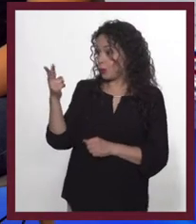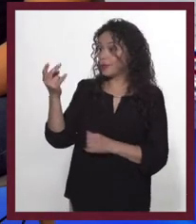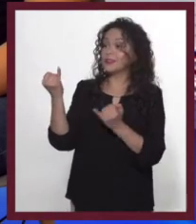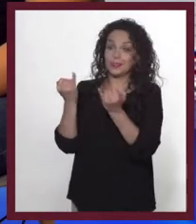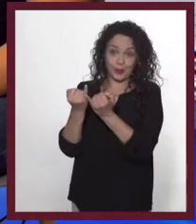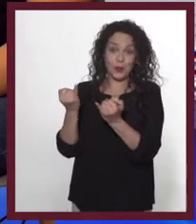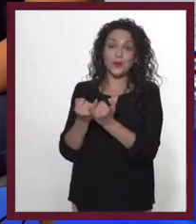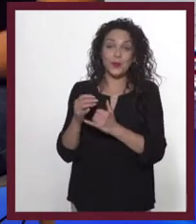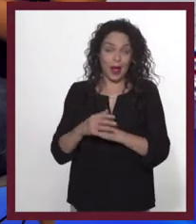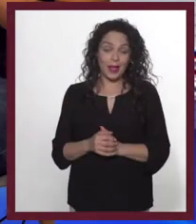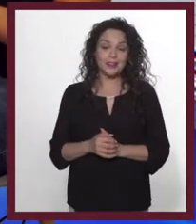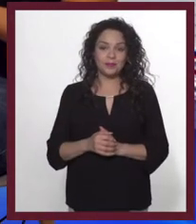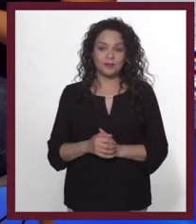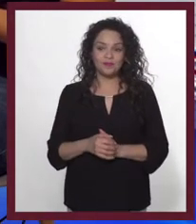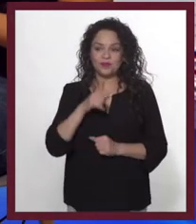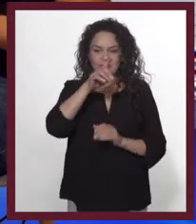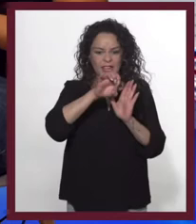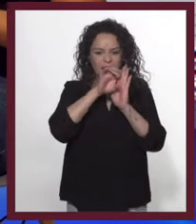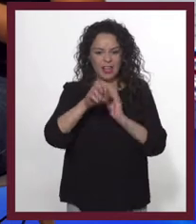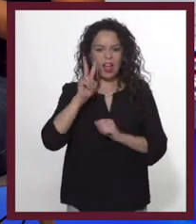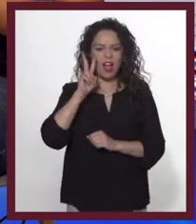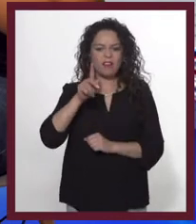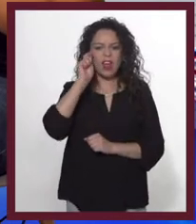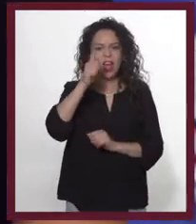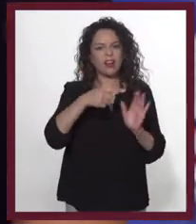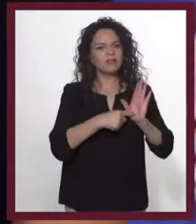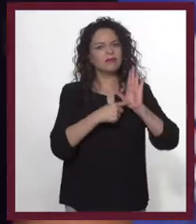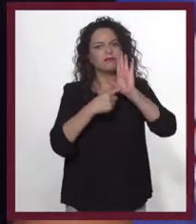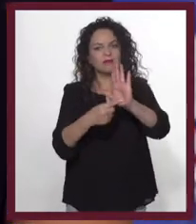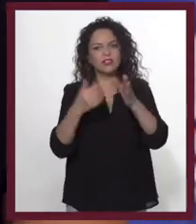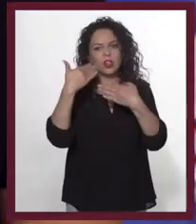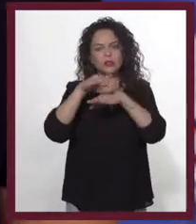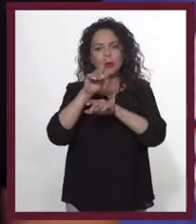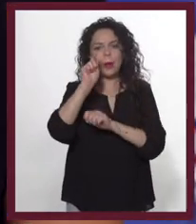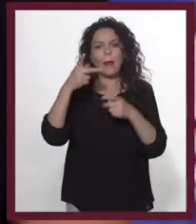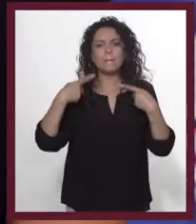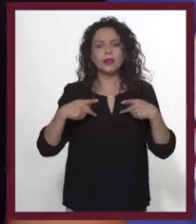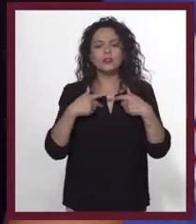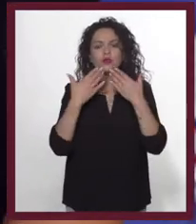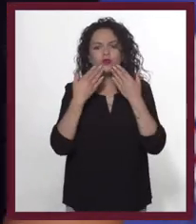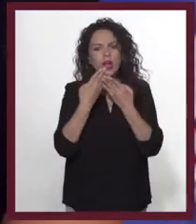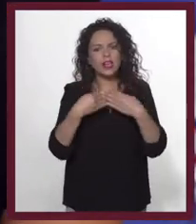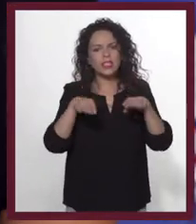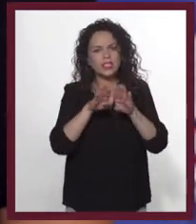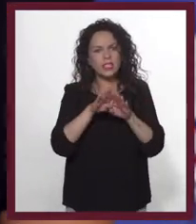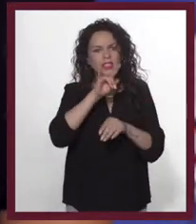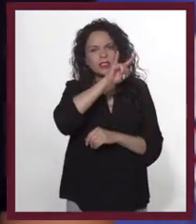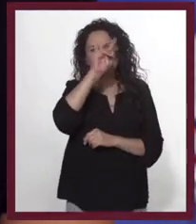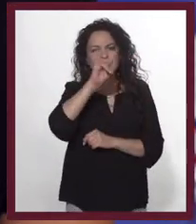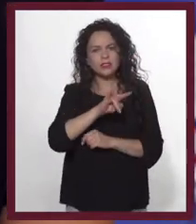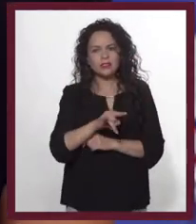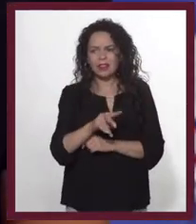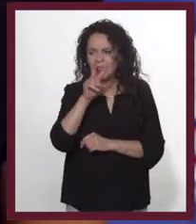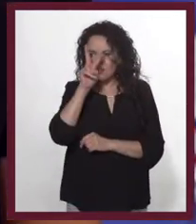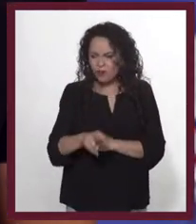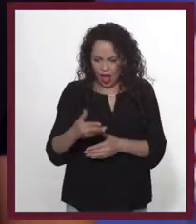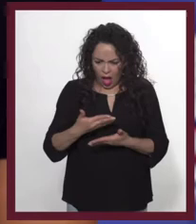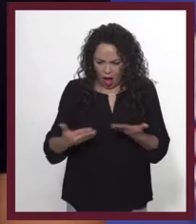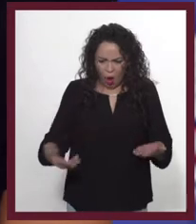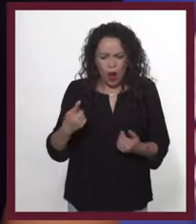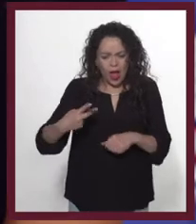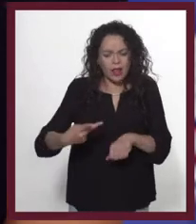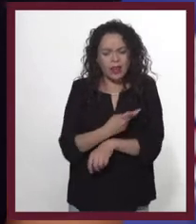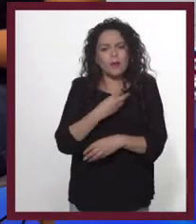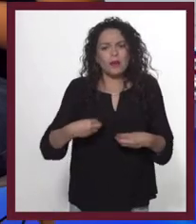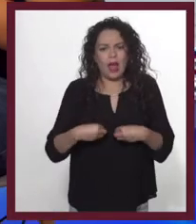Lo mismo digo. En ese ejemplo que dio del póster que provocaba una reflexión sobre el tema de las personas sin hogar, ¿qué estamos